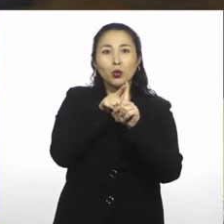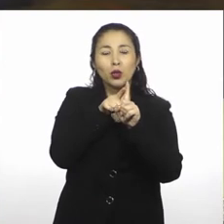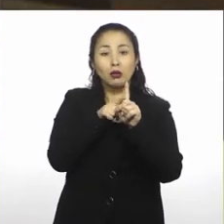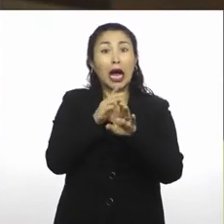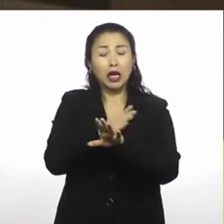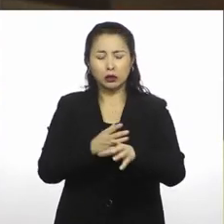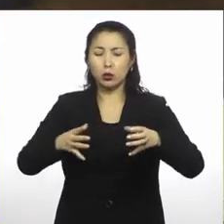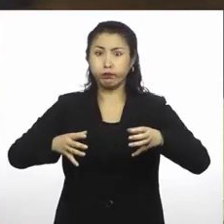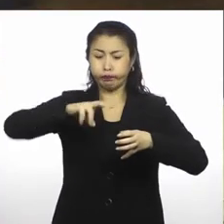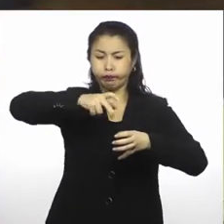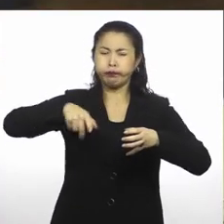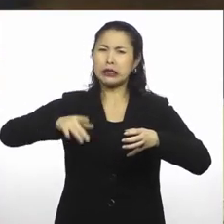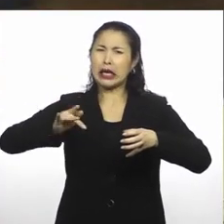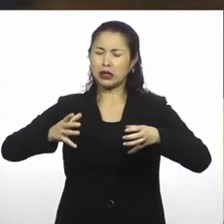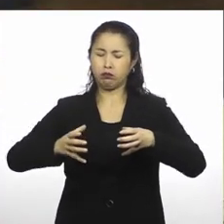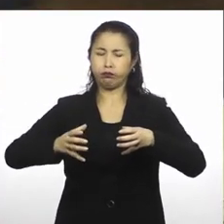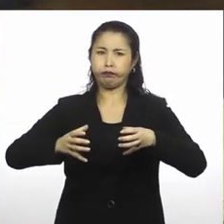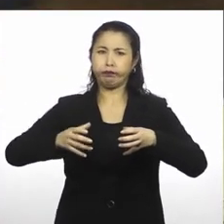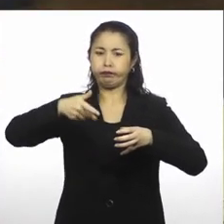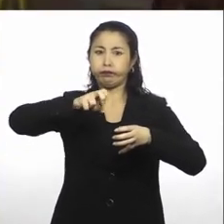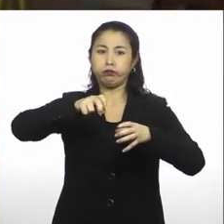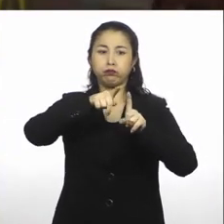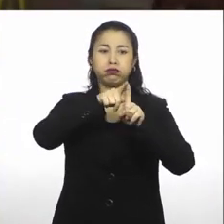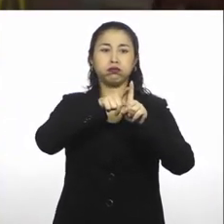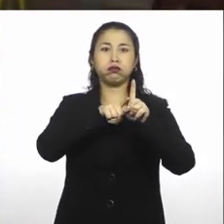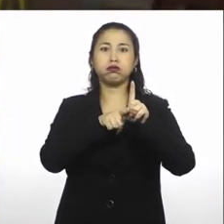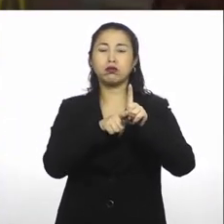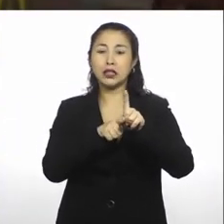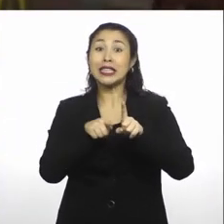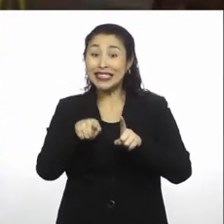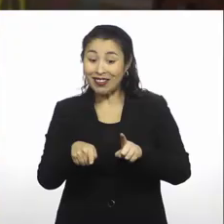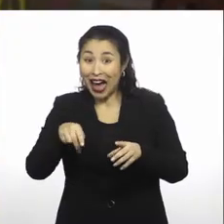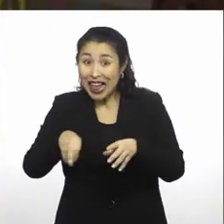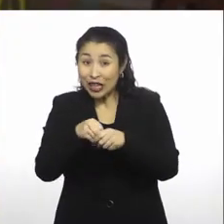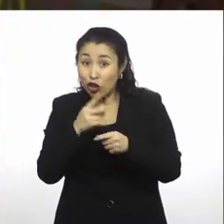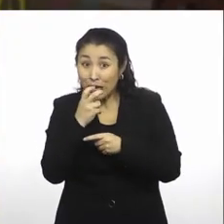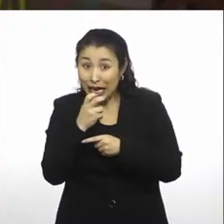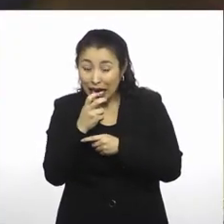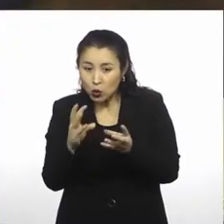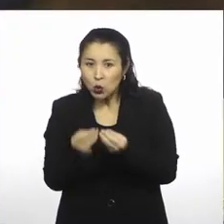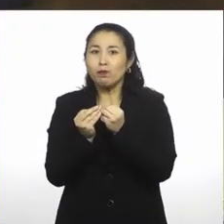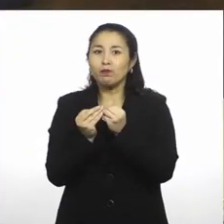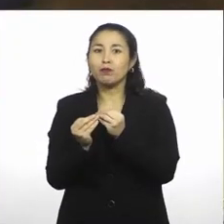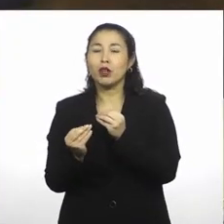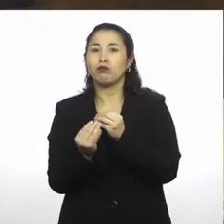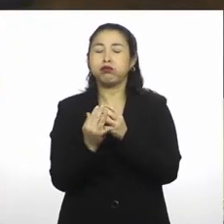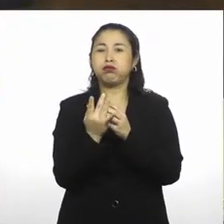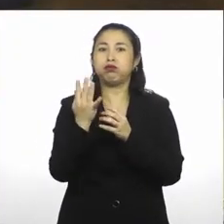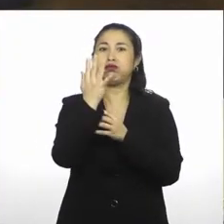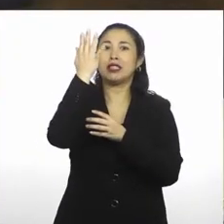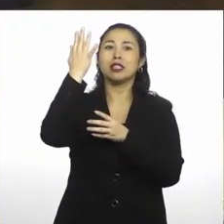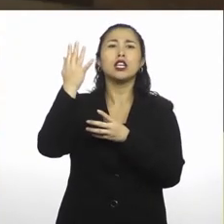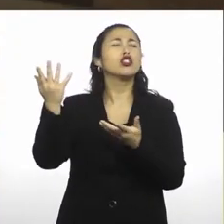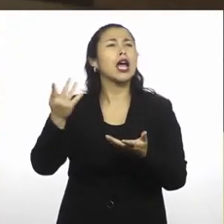Eso hace que el alcohol que estaba evaporado se condense. Y así podemos responder también la pregunta que nos hicimos a un comienzo. ¿En qué estado de la materia